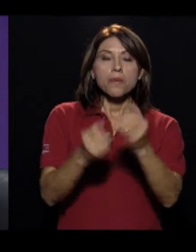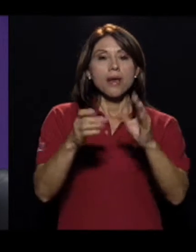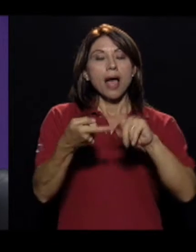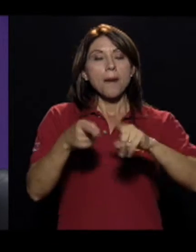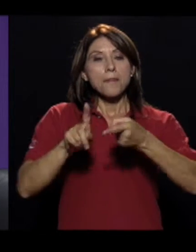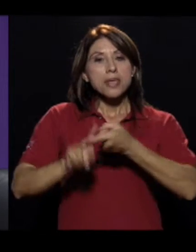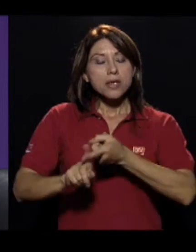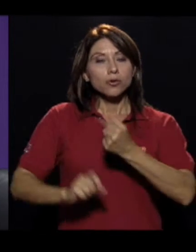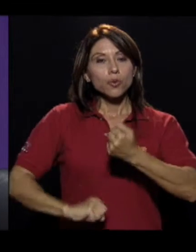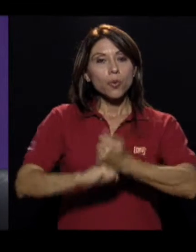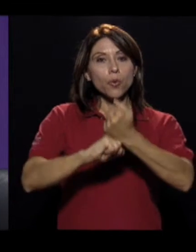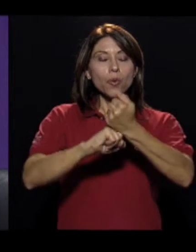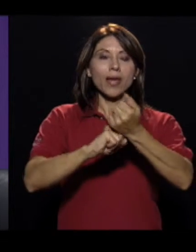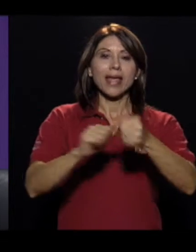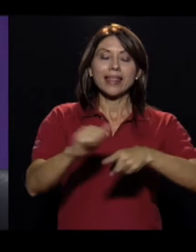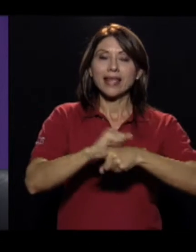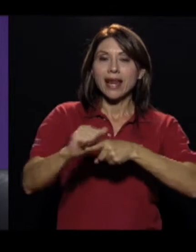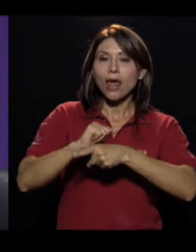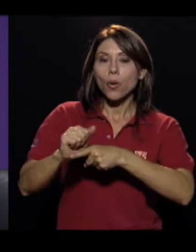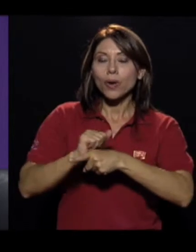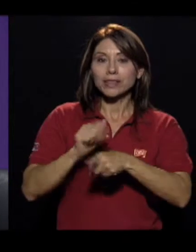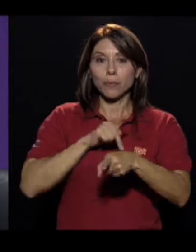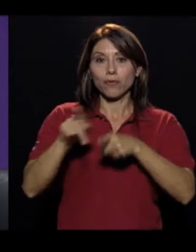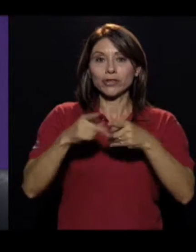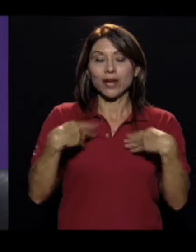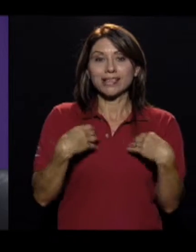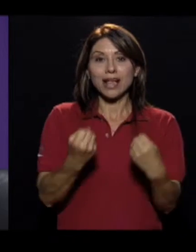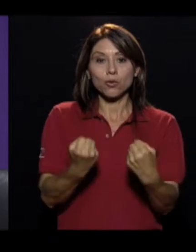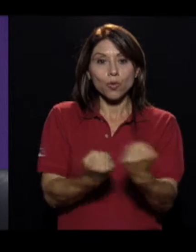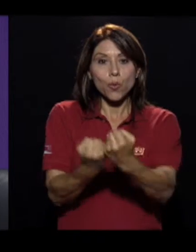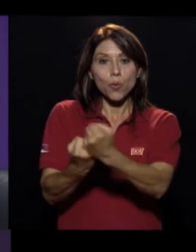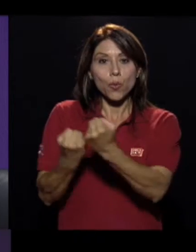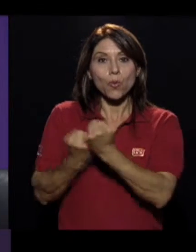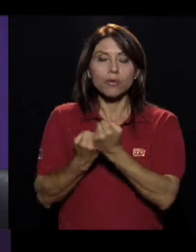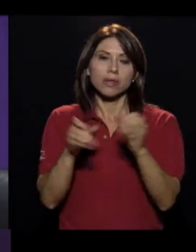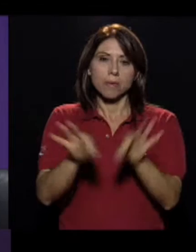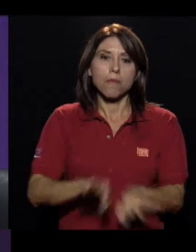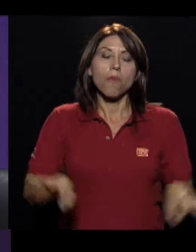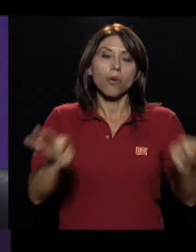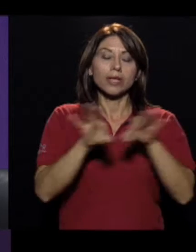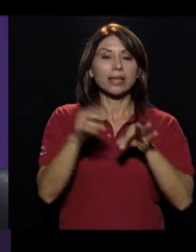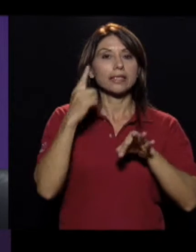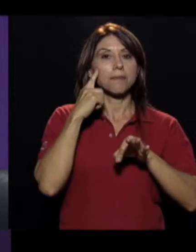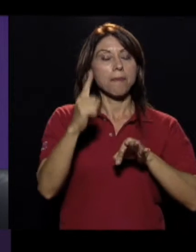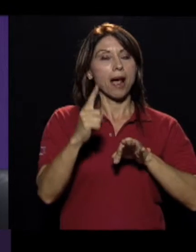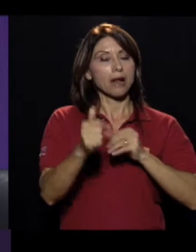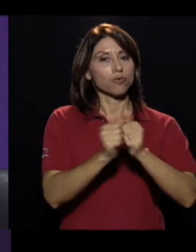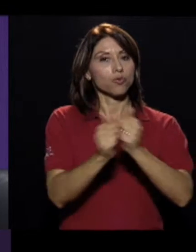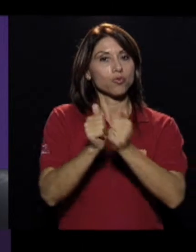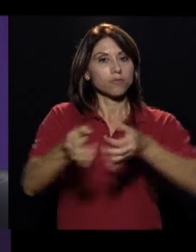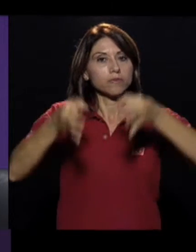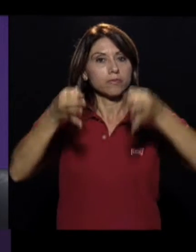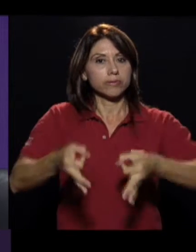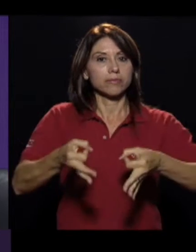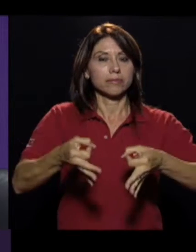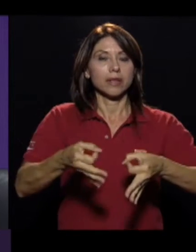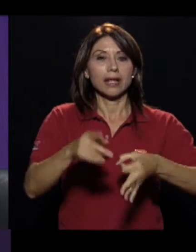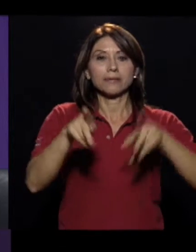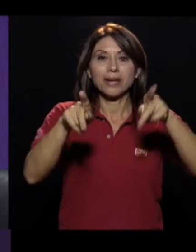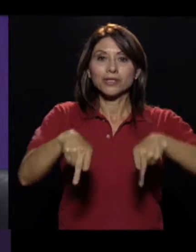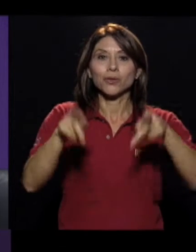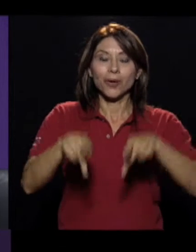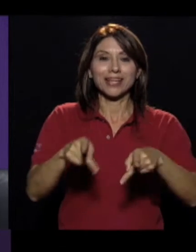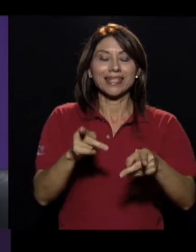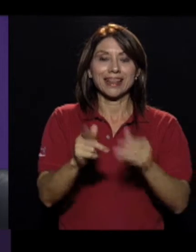el apoyo de la familia, amigos, entrenadores y profesionales de la salud son importantísimos en el desempeño deportivo de nuestros